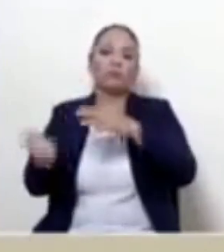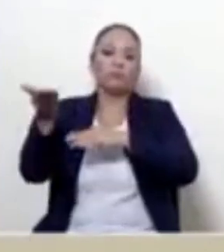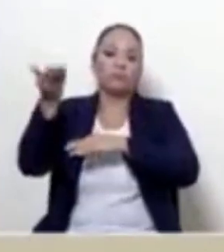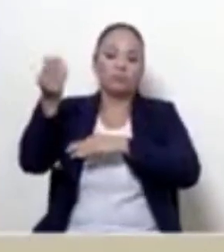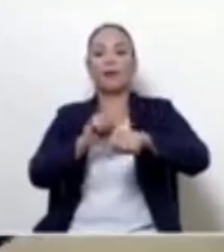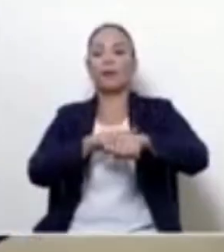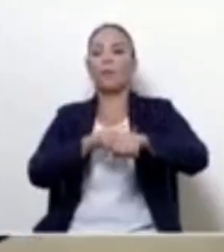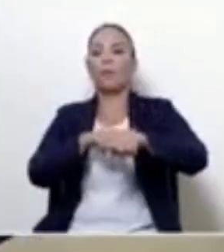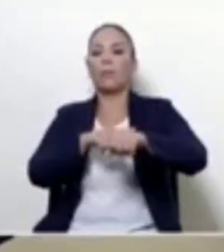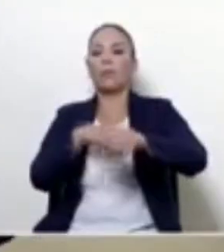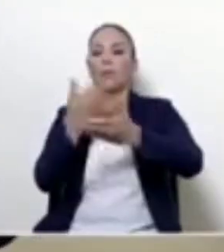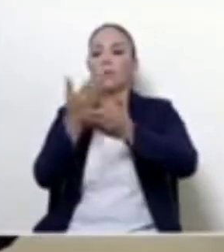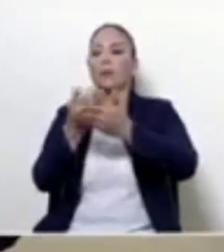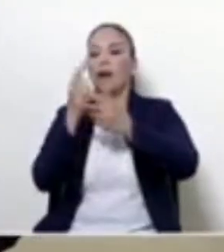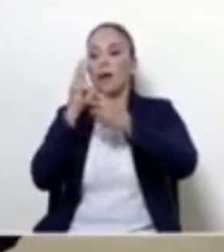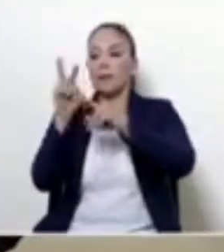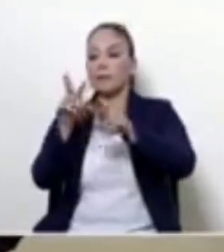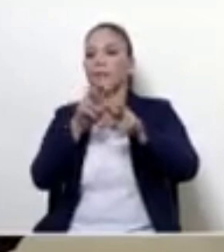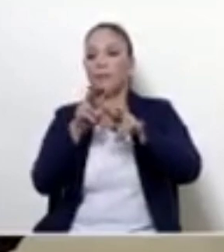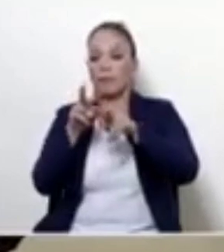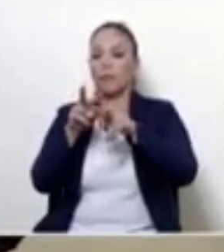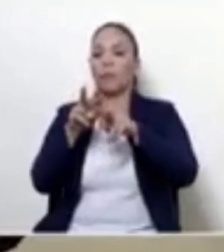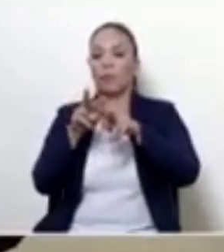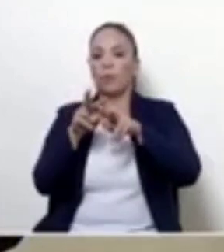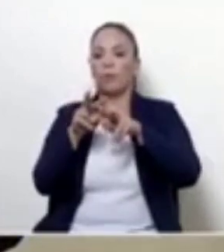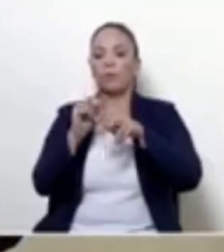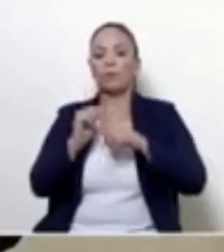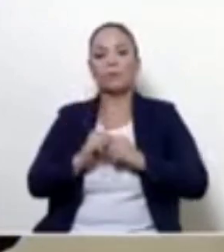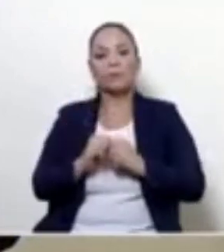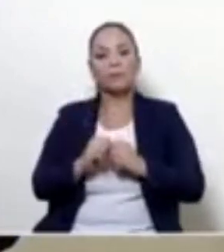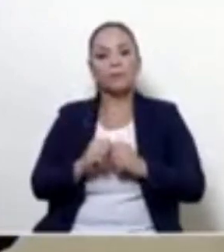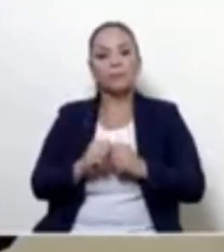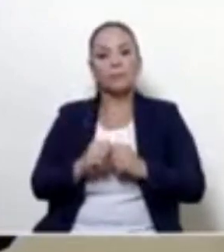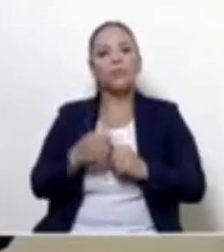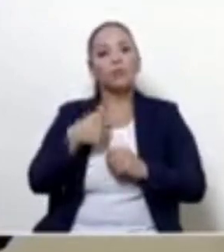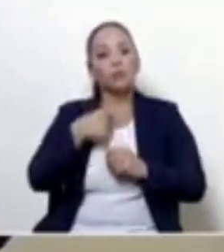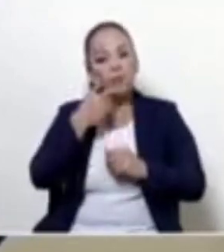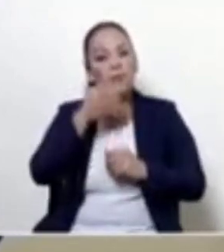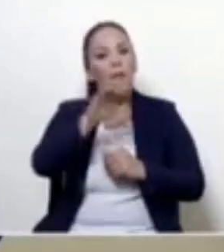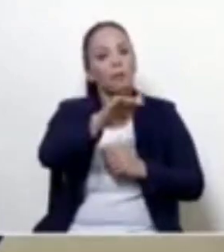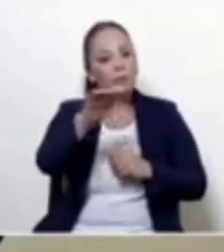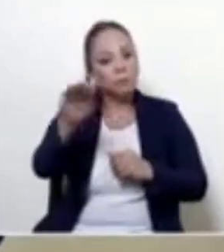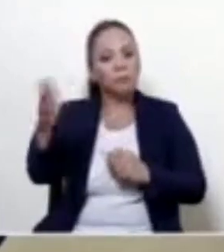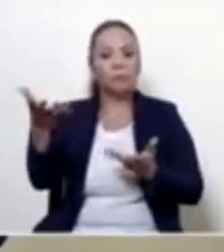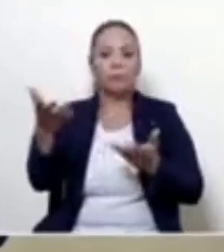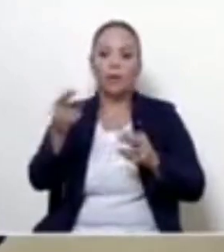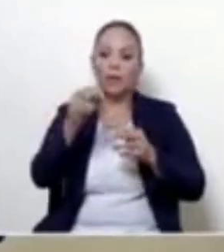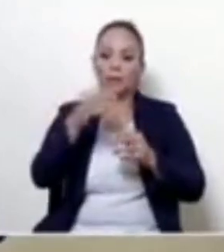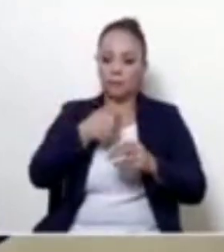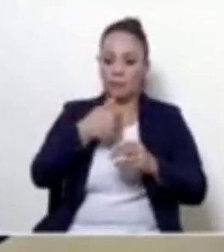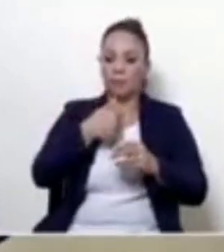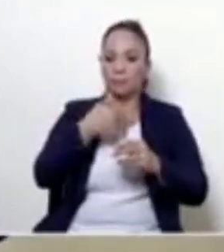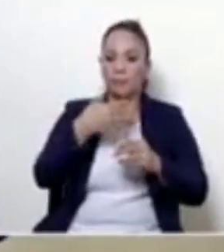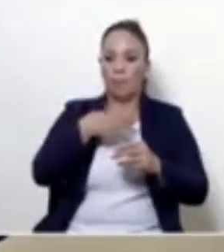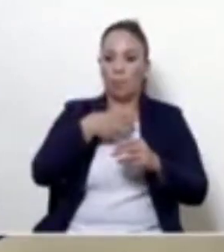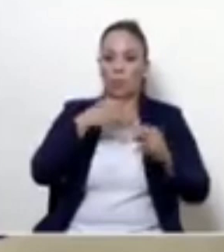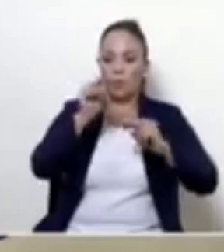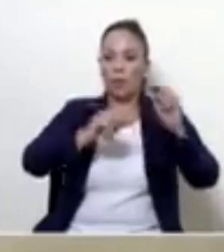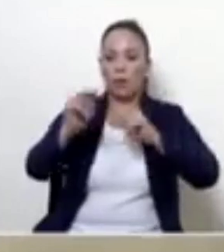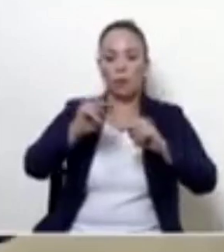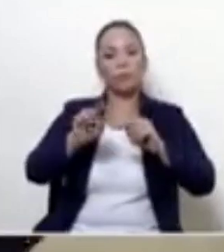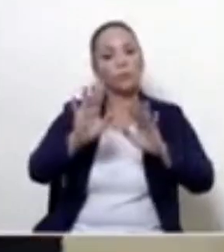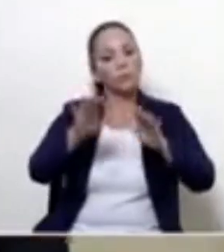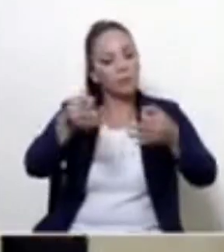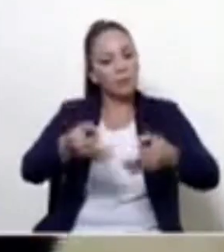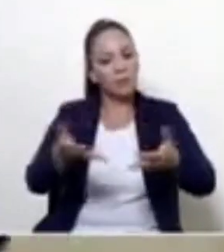sustitutos. Yo sí apelo a los comerciantes que tengan decencia. No queremos crear situaciones